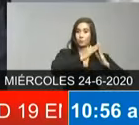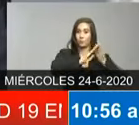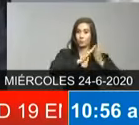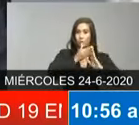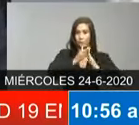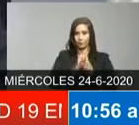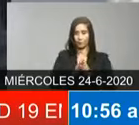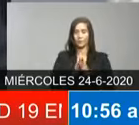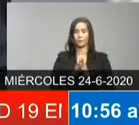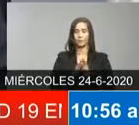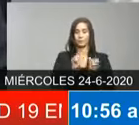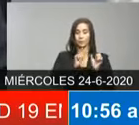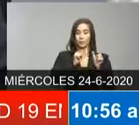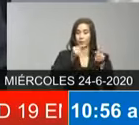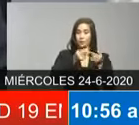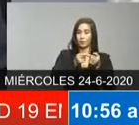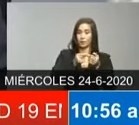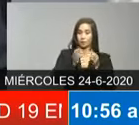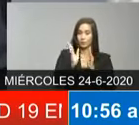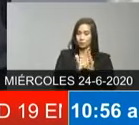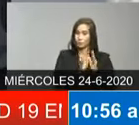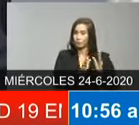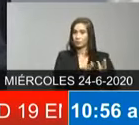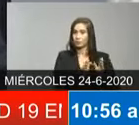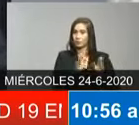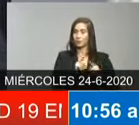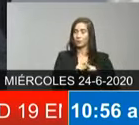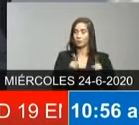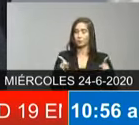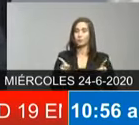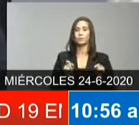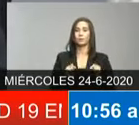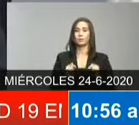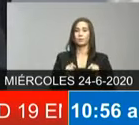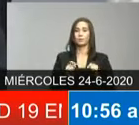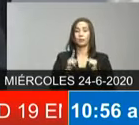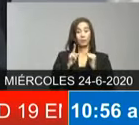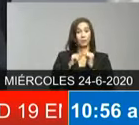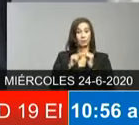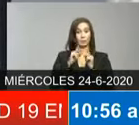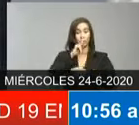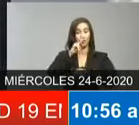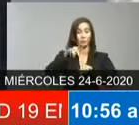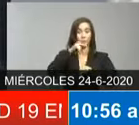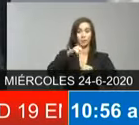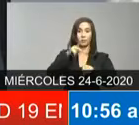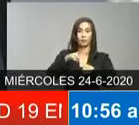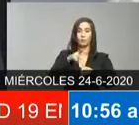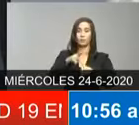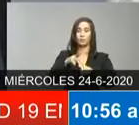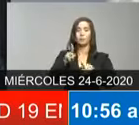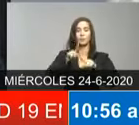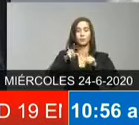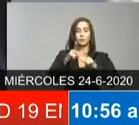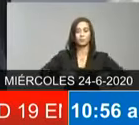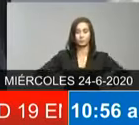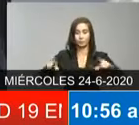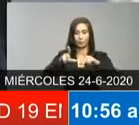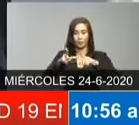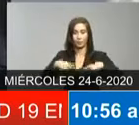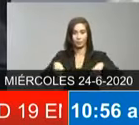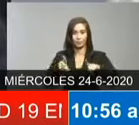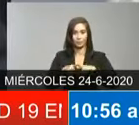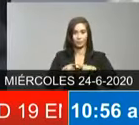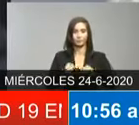niveles de organización diversas en dependiendo de las provincias y dependiendo de los barrios en unos